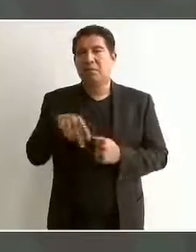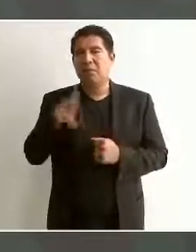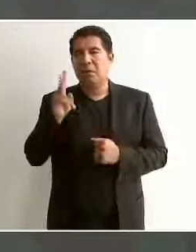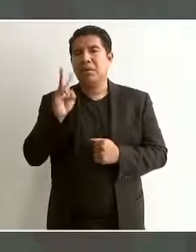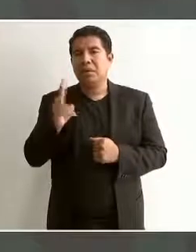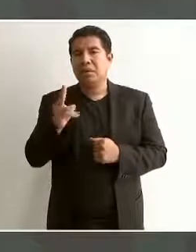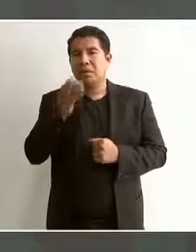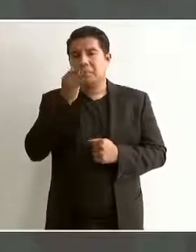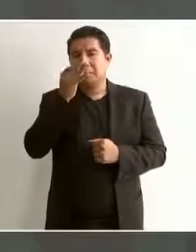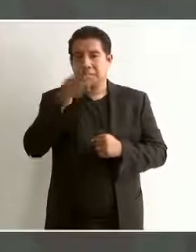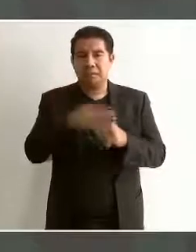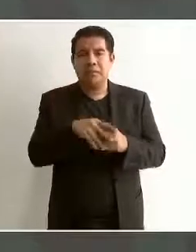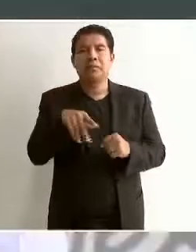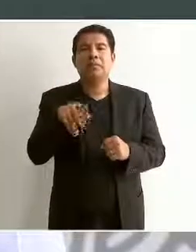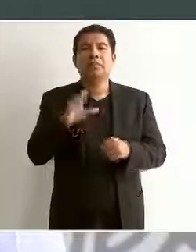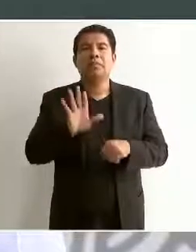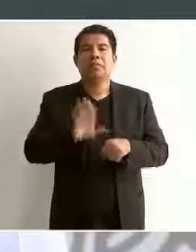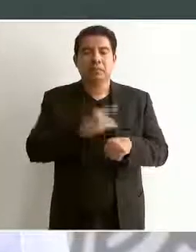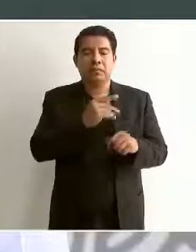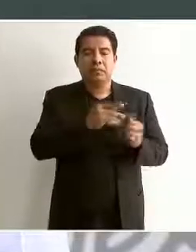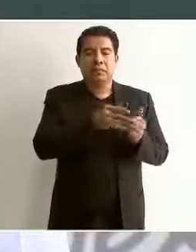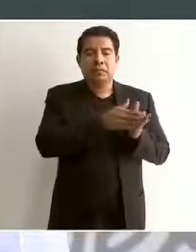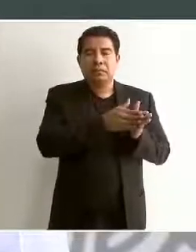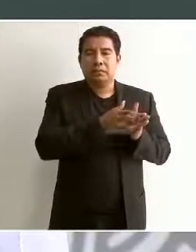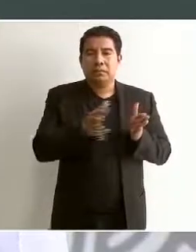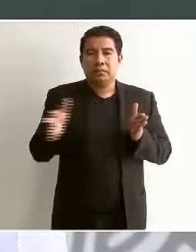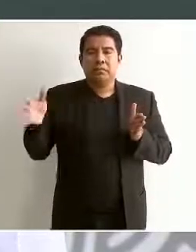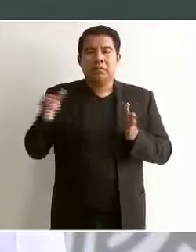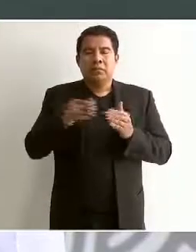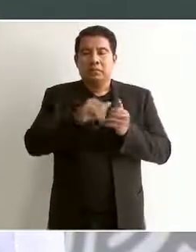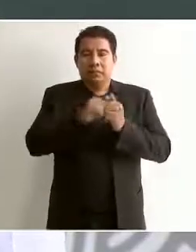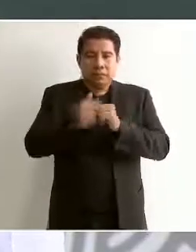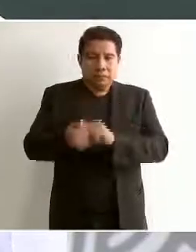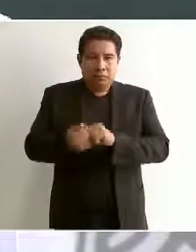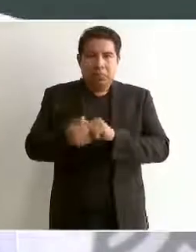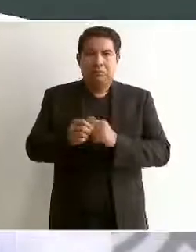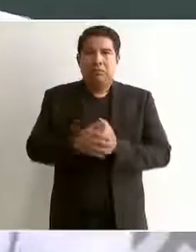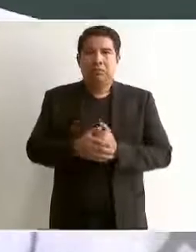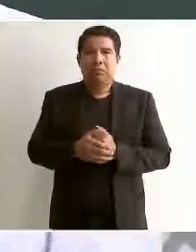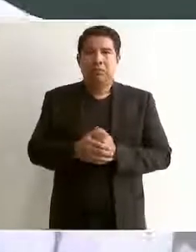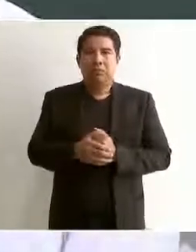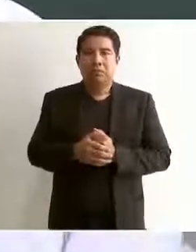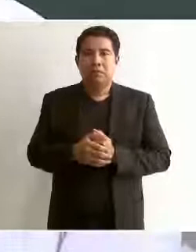porque estamos en una etapa nueva en donde